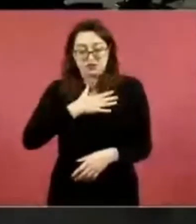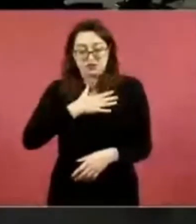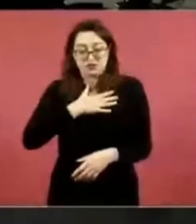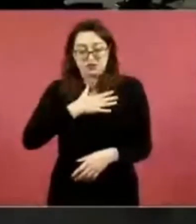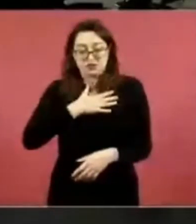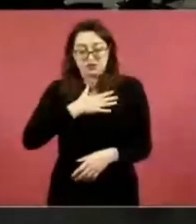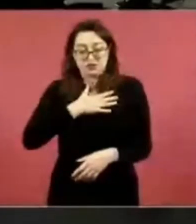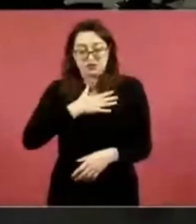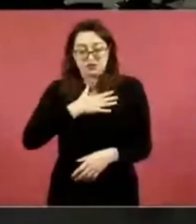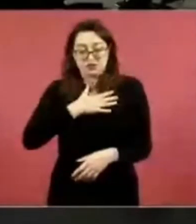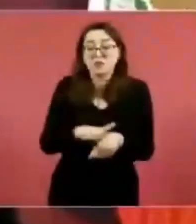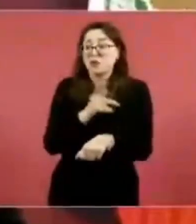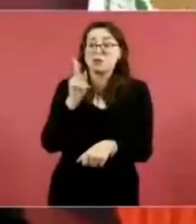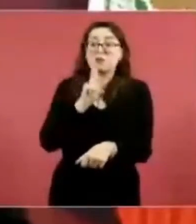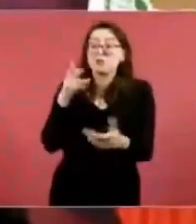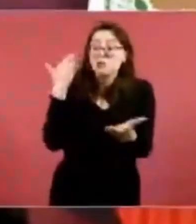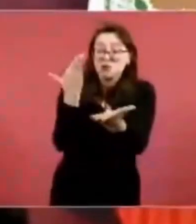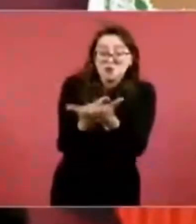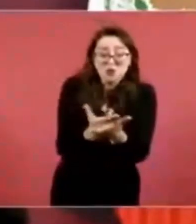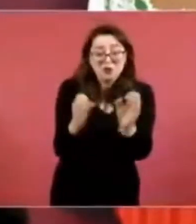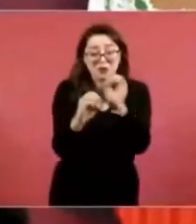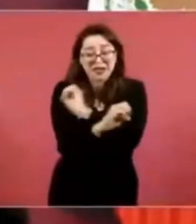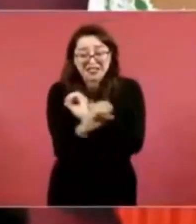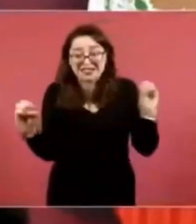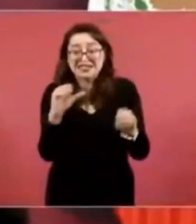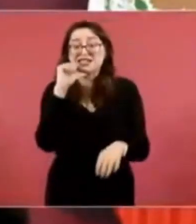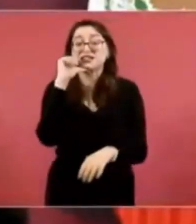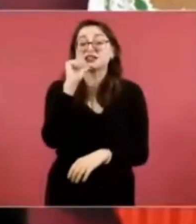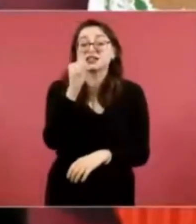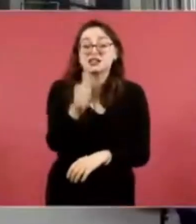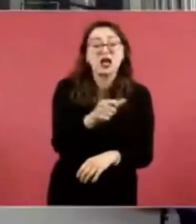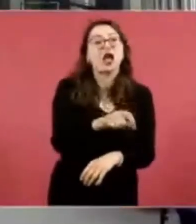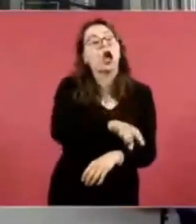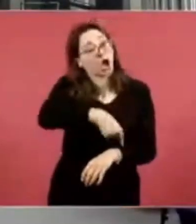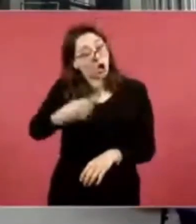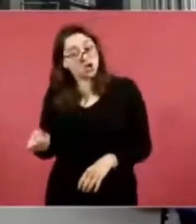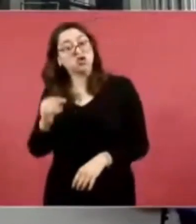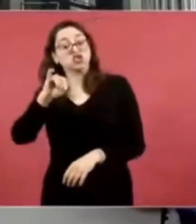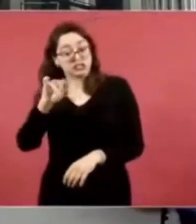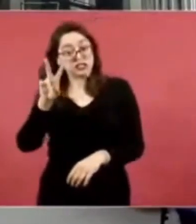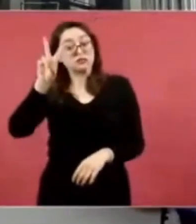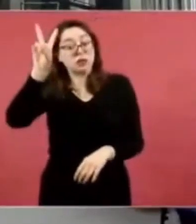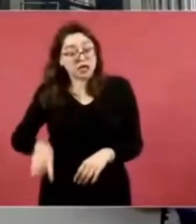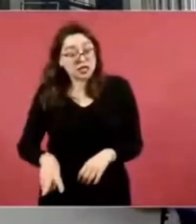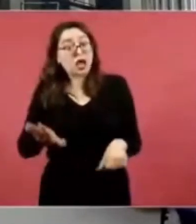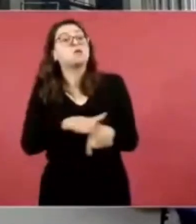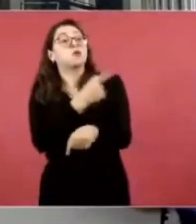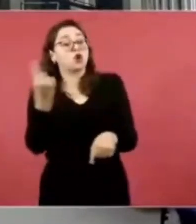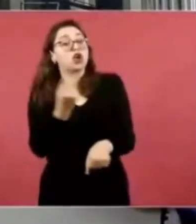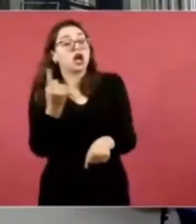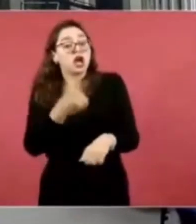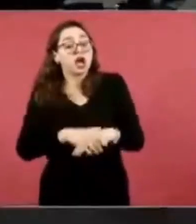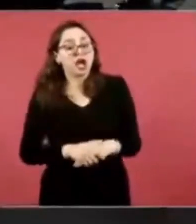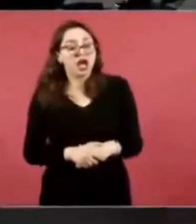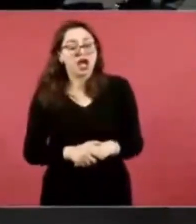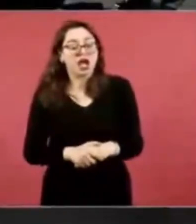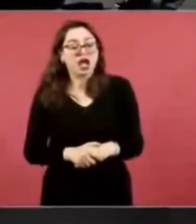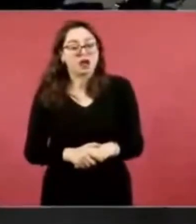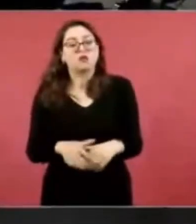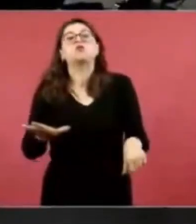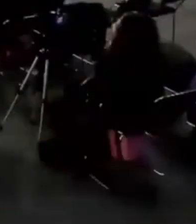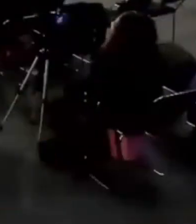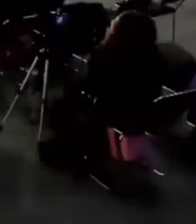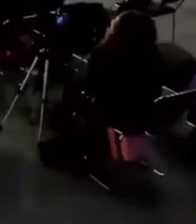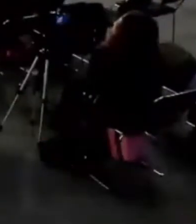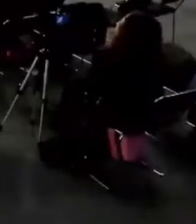porque no han presentado ninguna prueba. Entonces, lo otro es verdad, porque dice usted. Ah, espérame, espérame. Porque es verdad lo